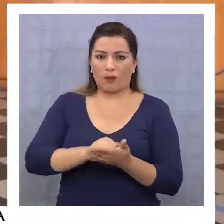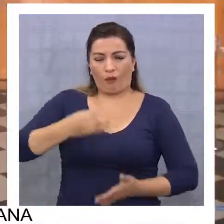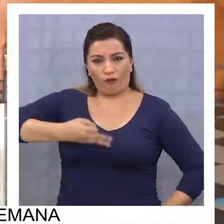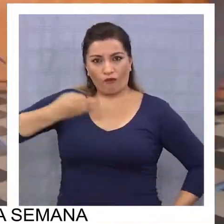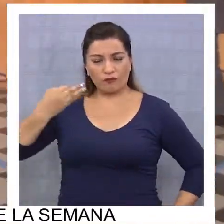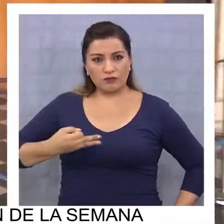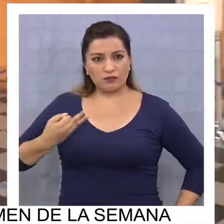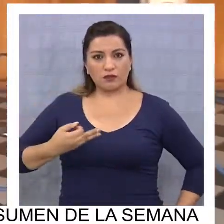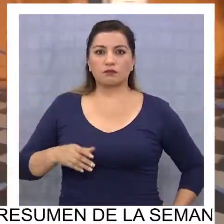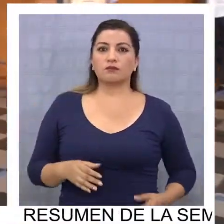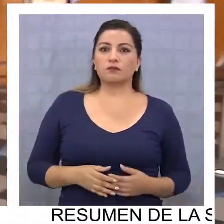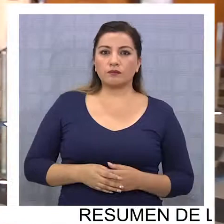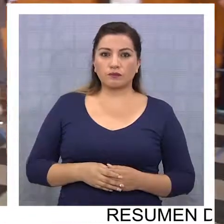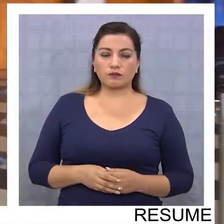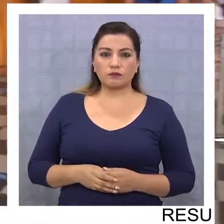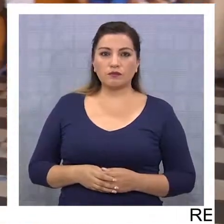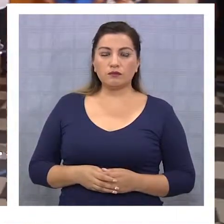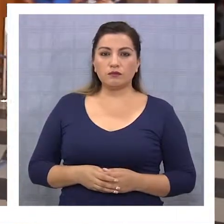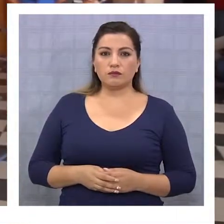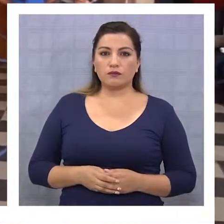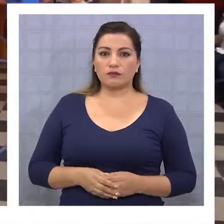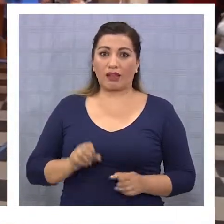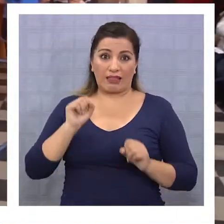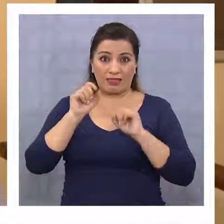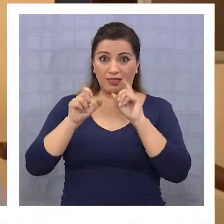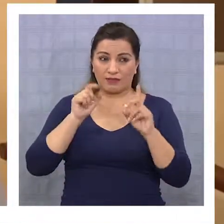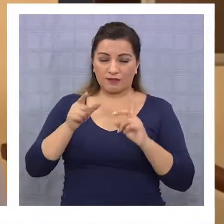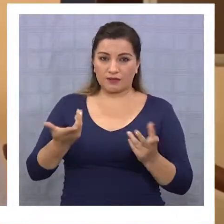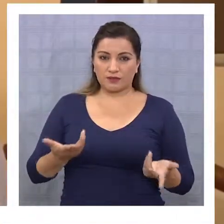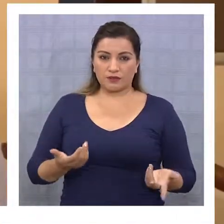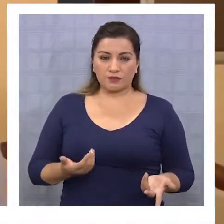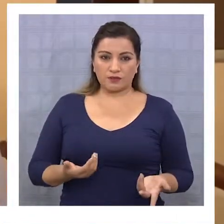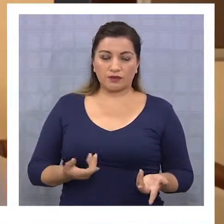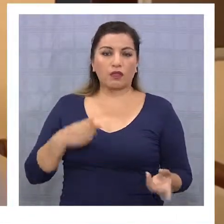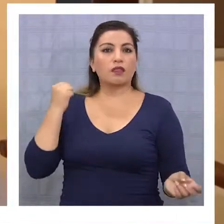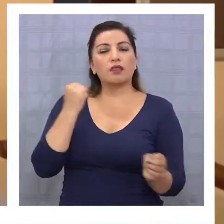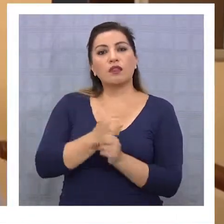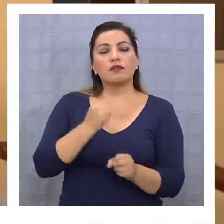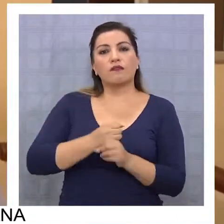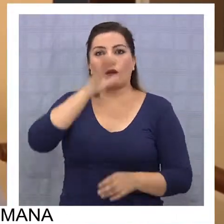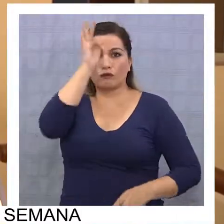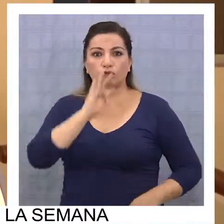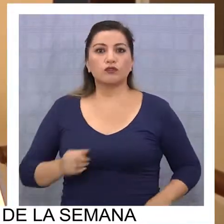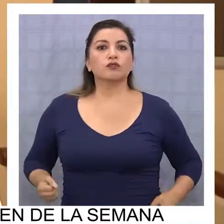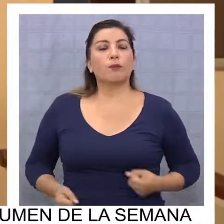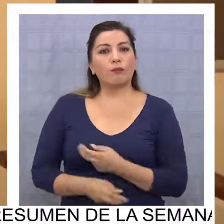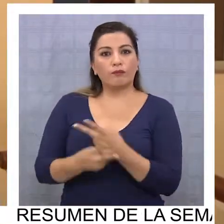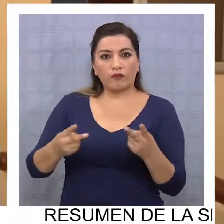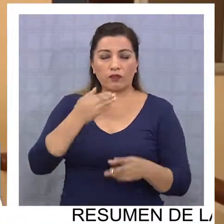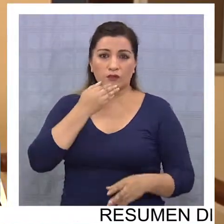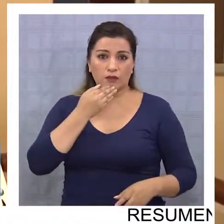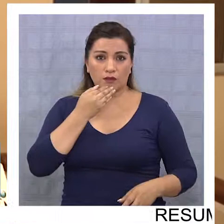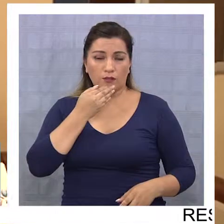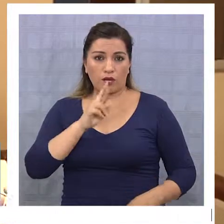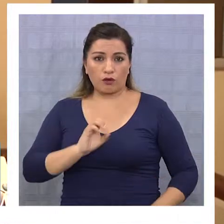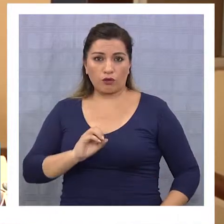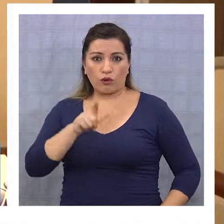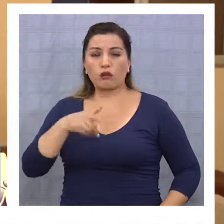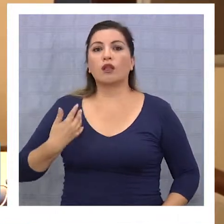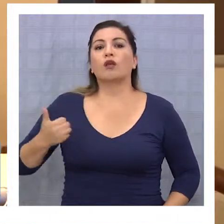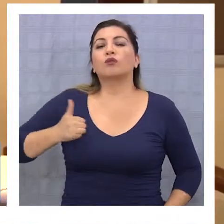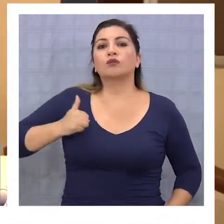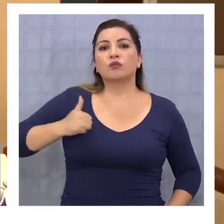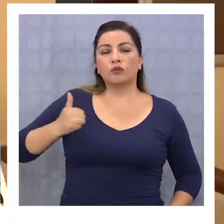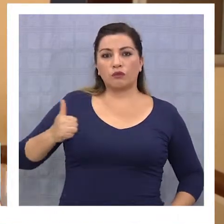oficiales en la zona. En defensa, ¿cierto?, del trabajo y la función pública y también del rol social que cumple